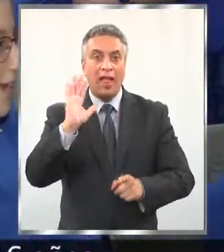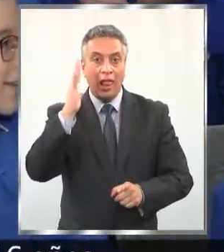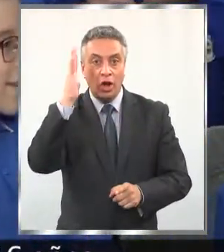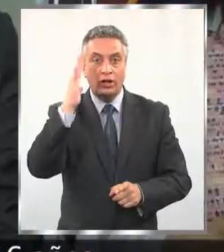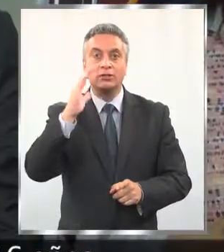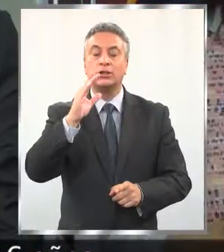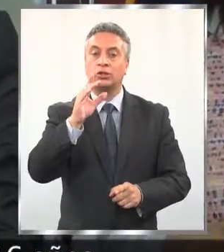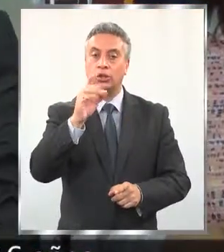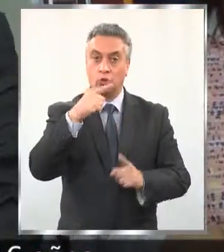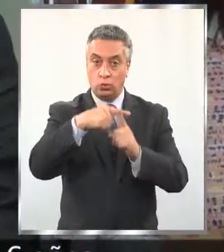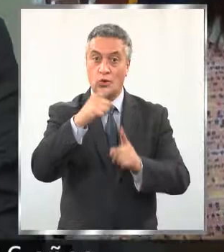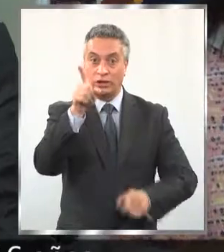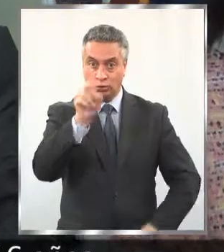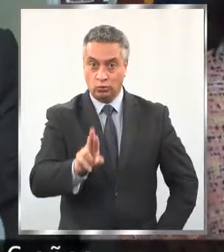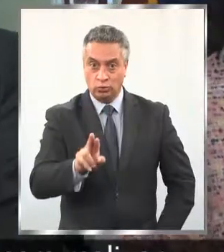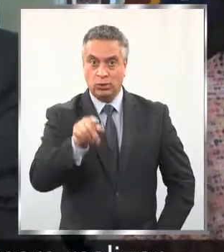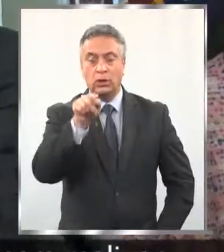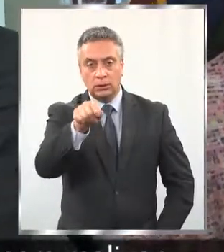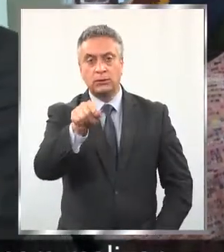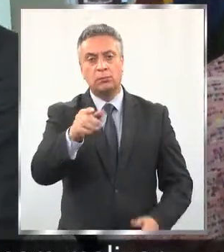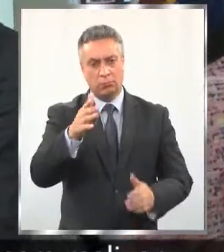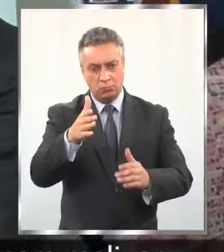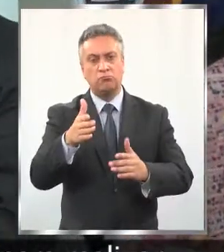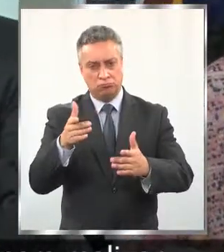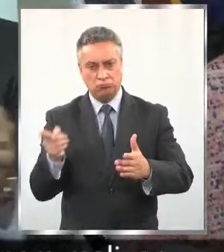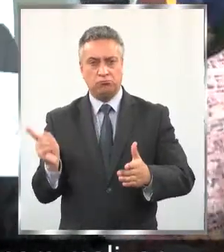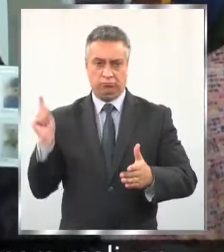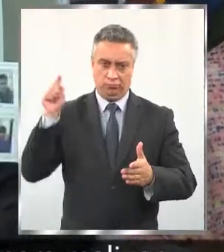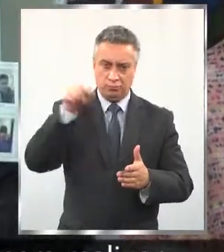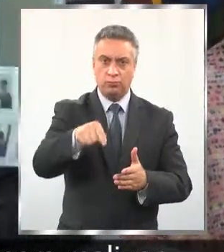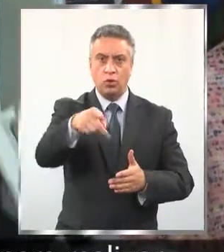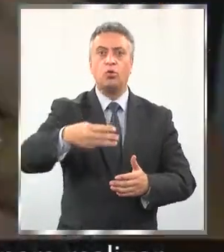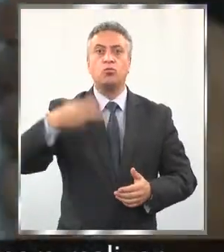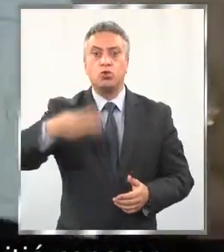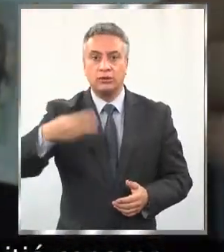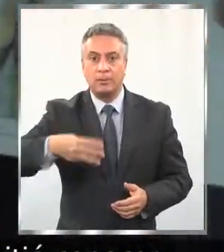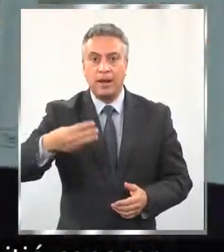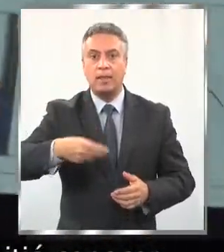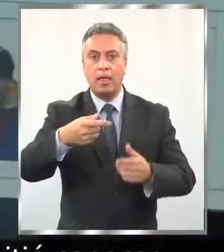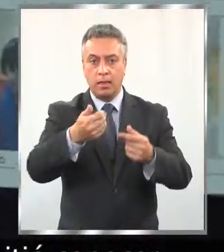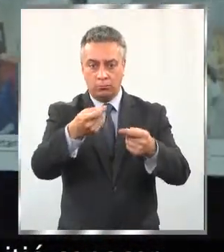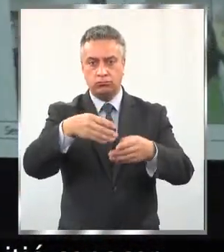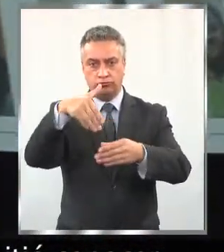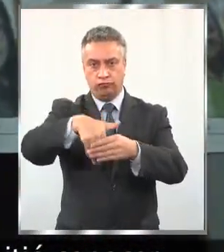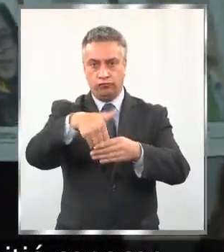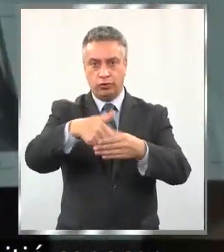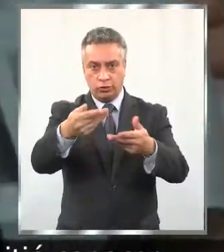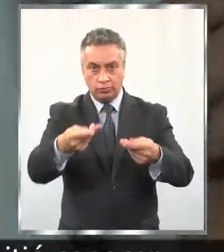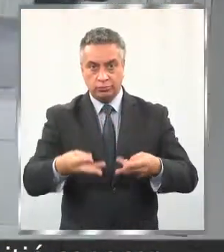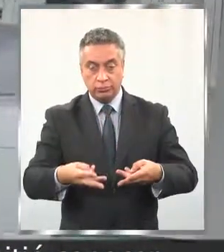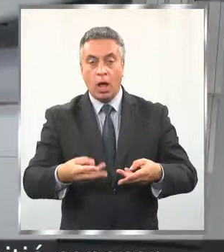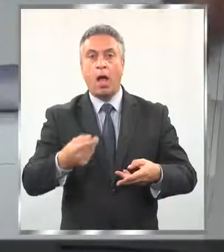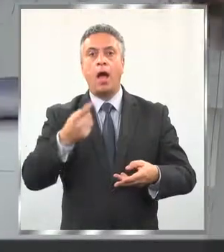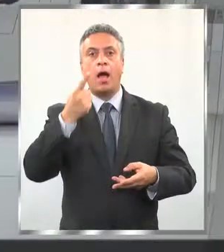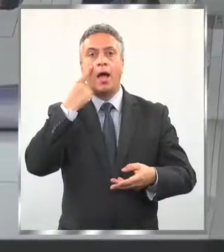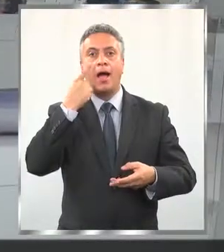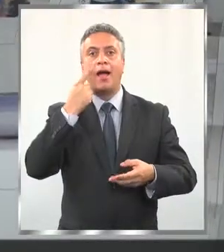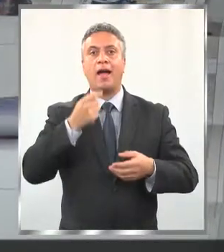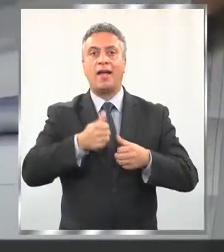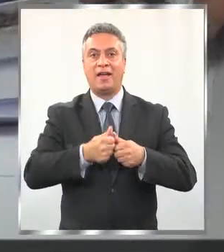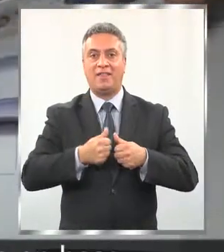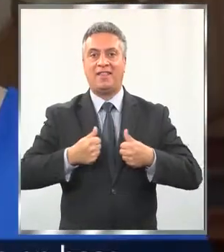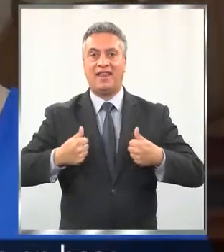Sur, entre los 8 y 16 años, llegaron hasta la municipalidad para realizar el conteo de votos que les permitió conocer a sus